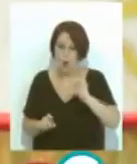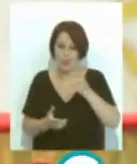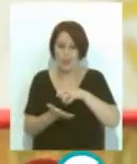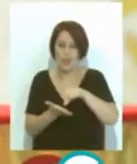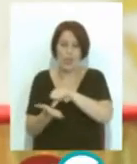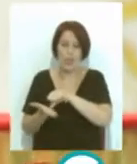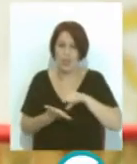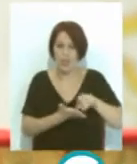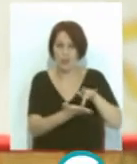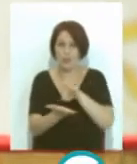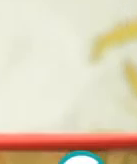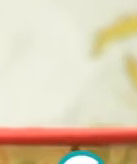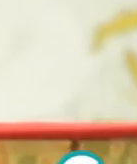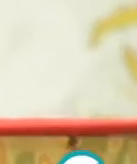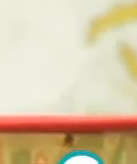ciudad